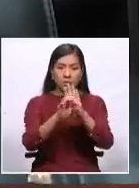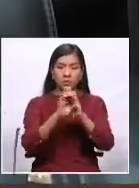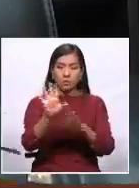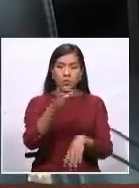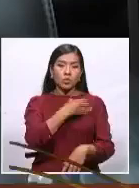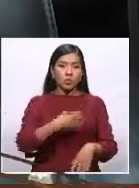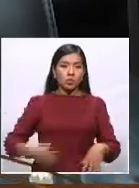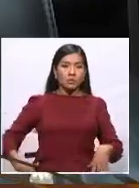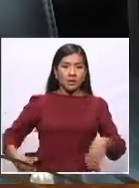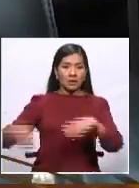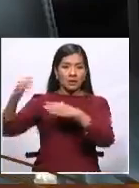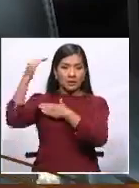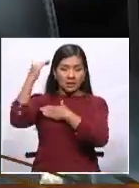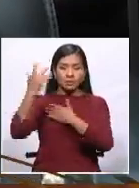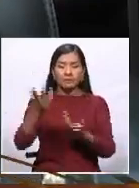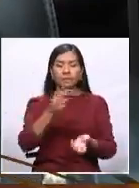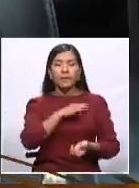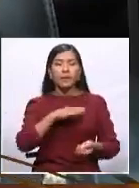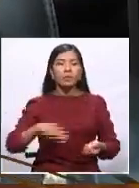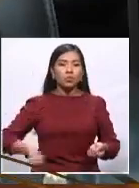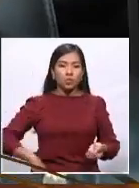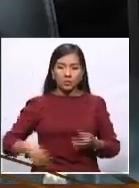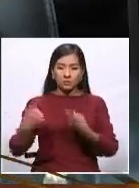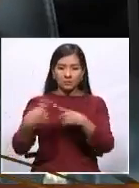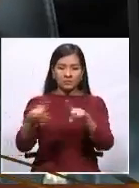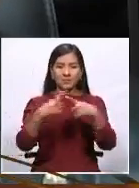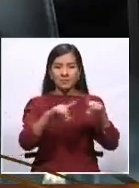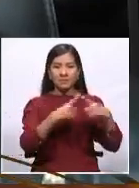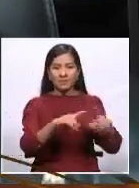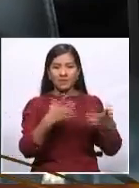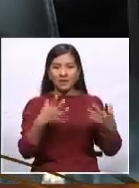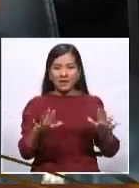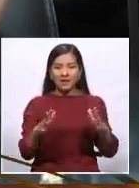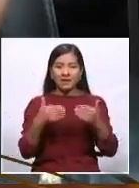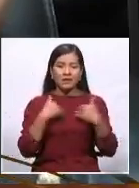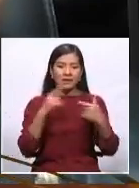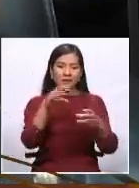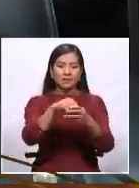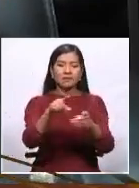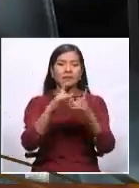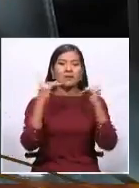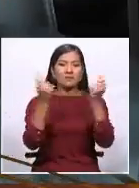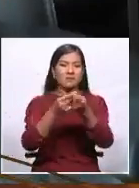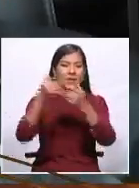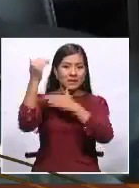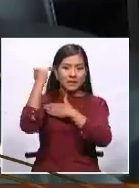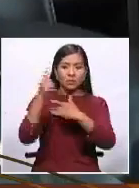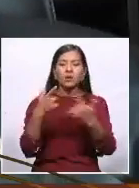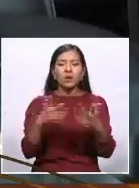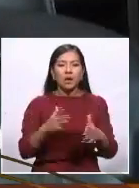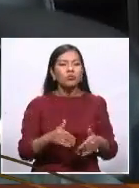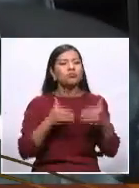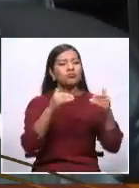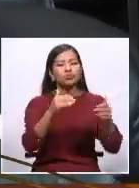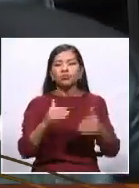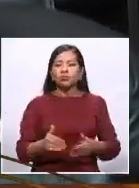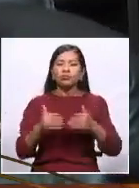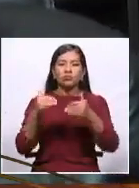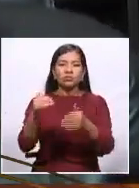gobernación de Santa Cruz, los municipios que están en el departamento de Santa Cruz, han venido ejecutando